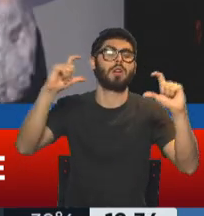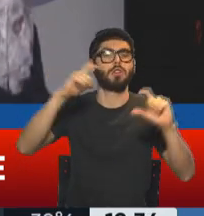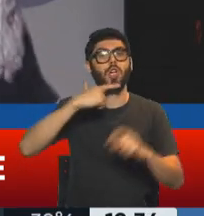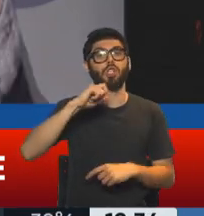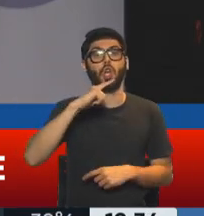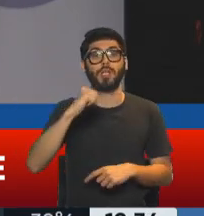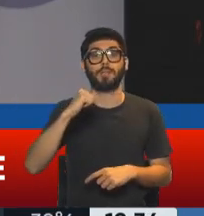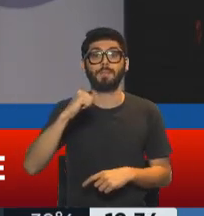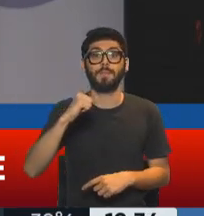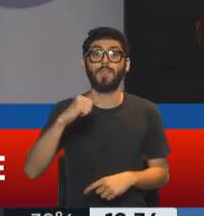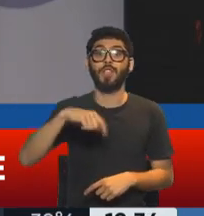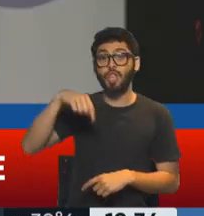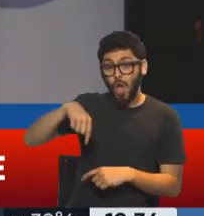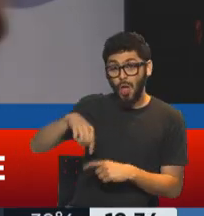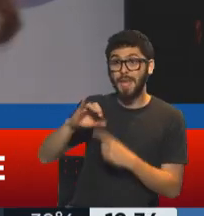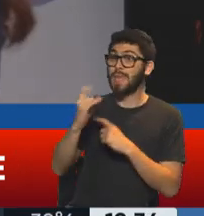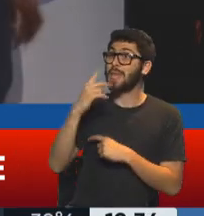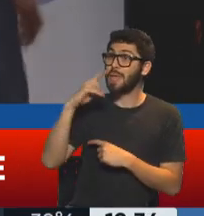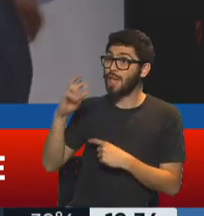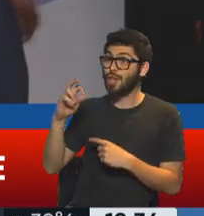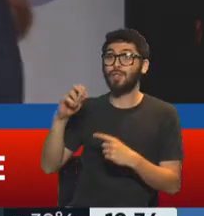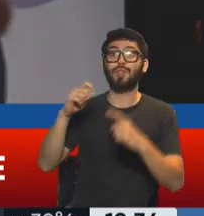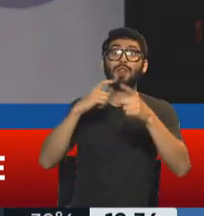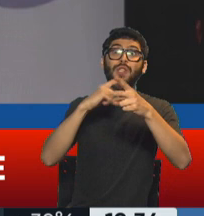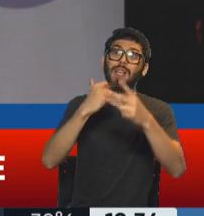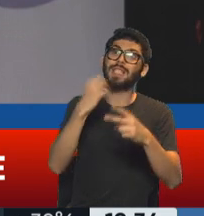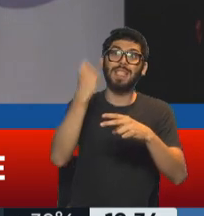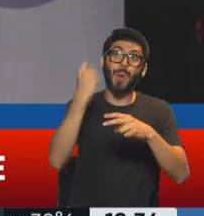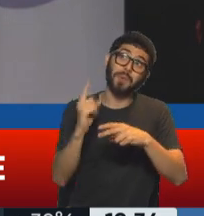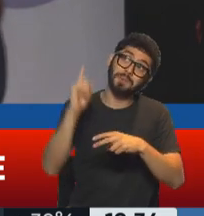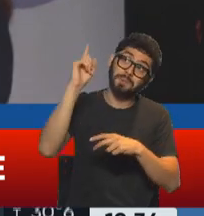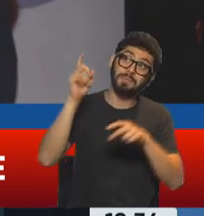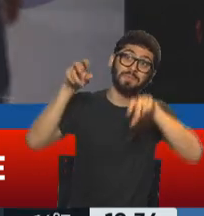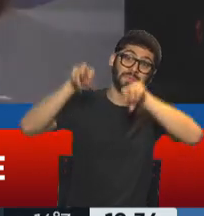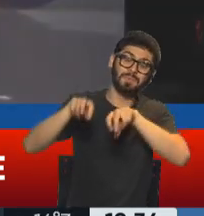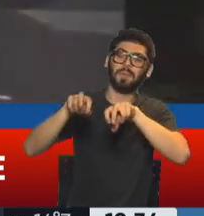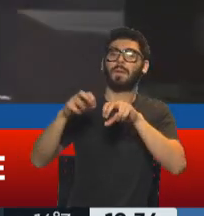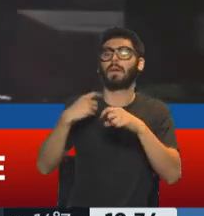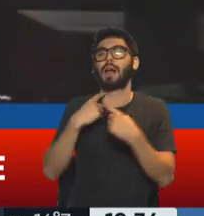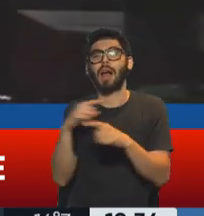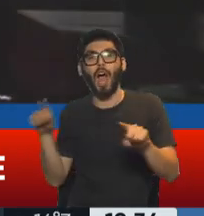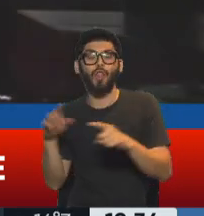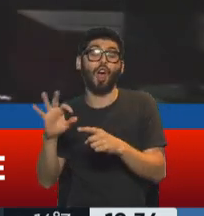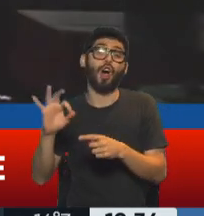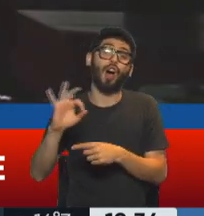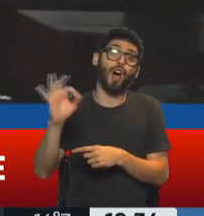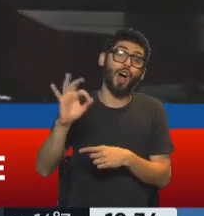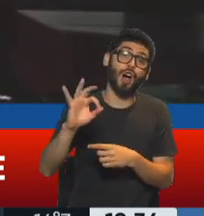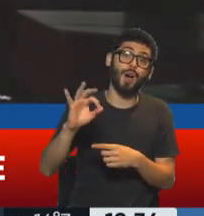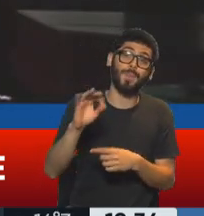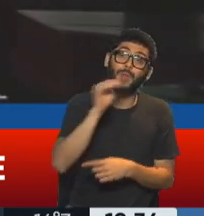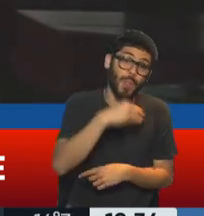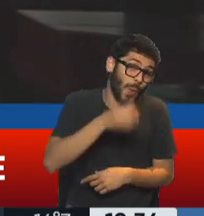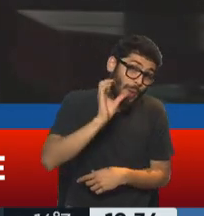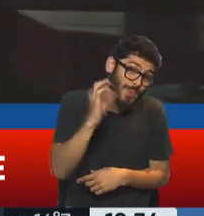Quino está aquí hoy, y Mercedes seguramente deben estar riéndose ahí arriba, cantando, o tomando vino,